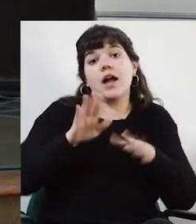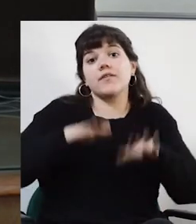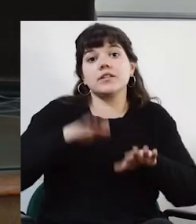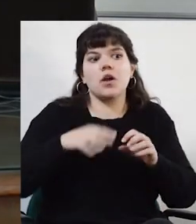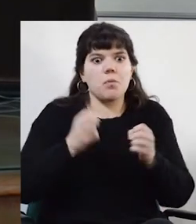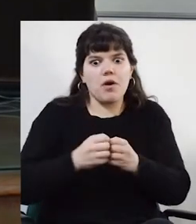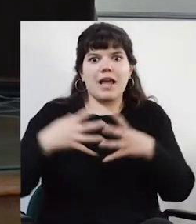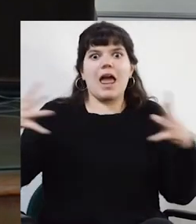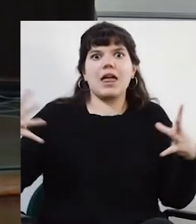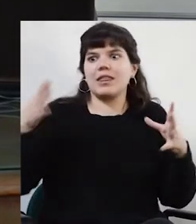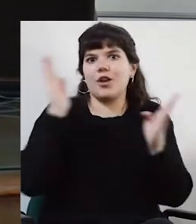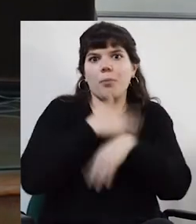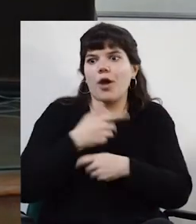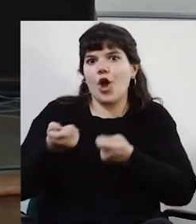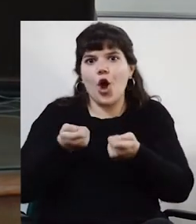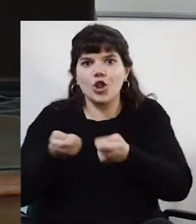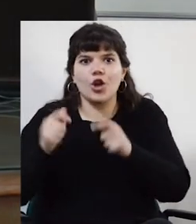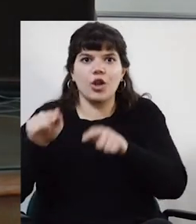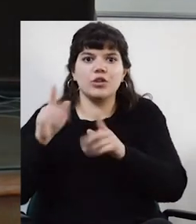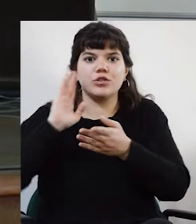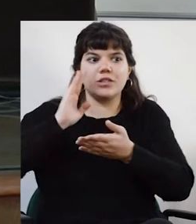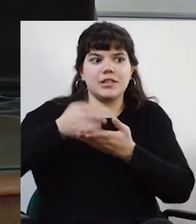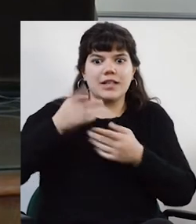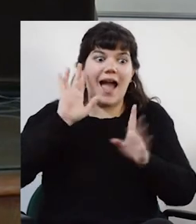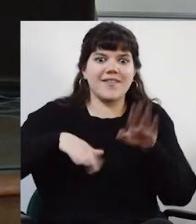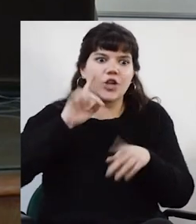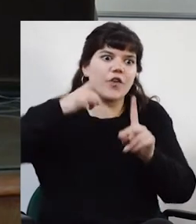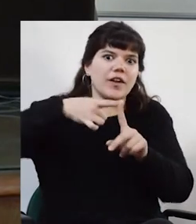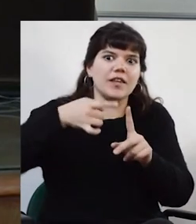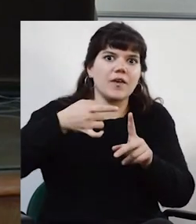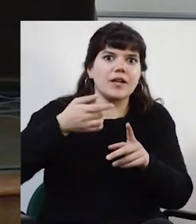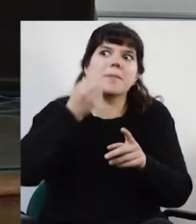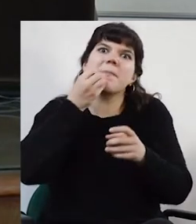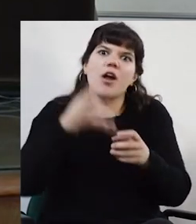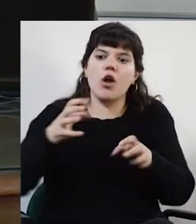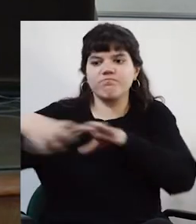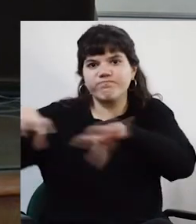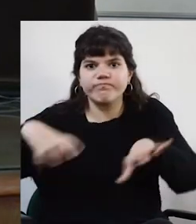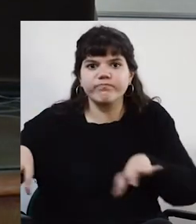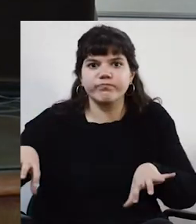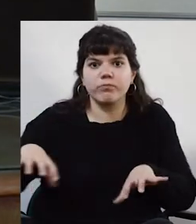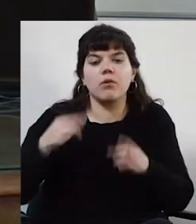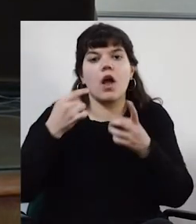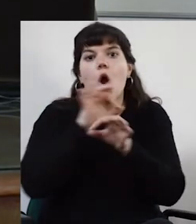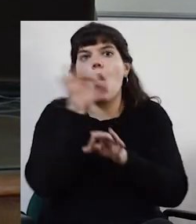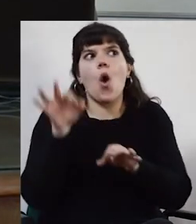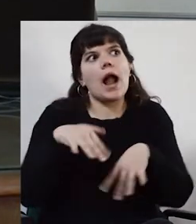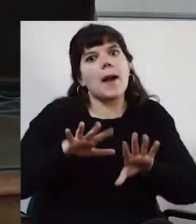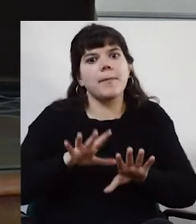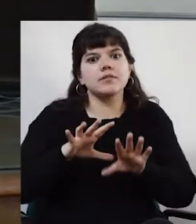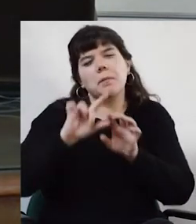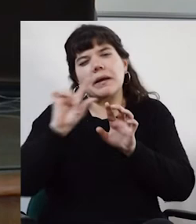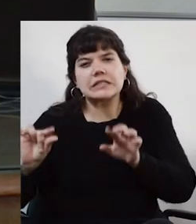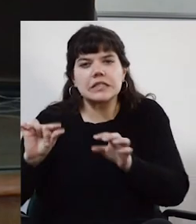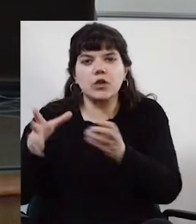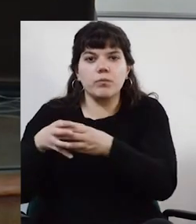se vuelve inmanejable y de repente para cierto propósito es mejor que se divida o, bueno, o tienen una subsección, yo